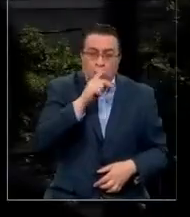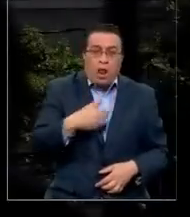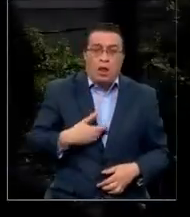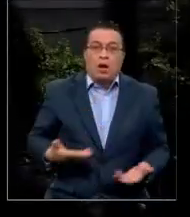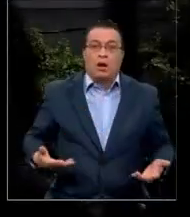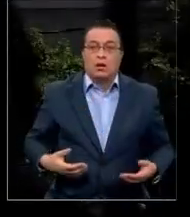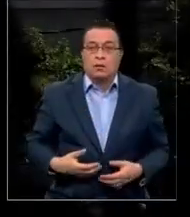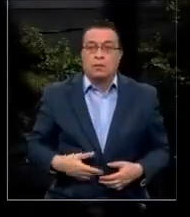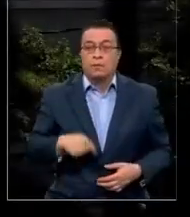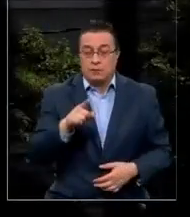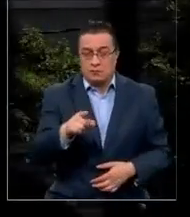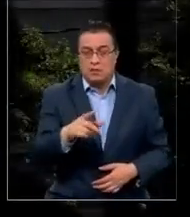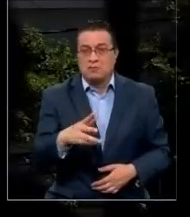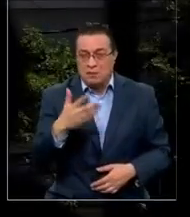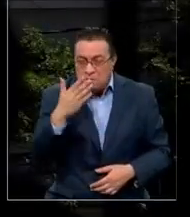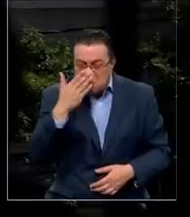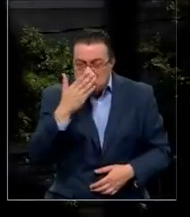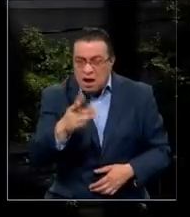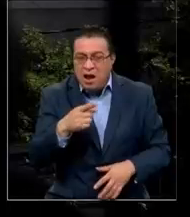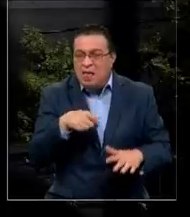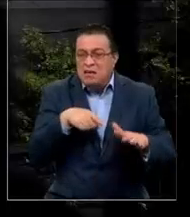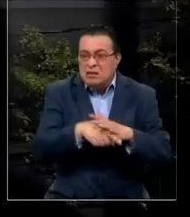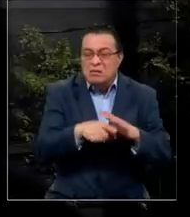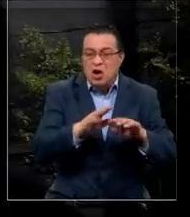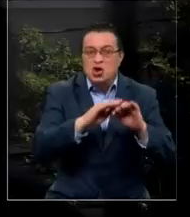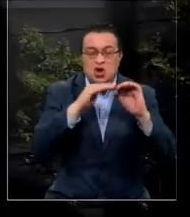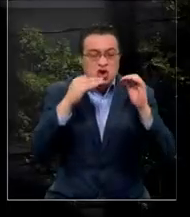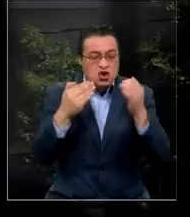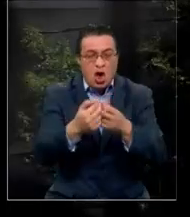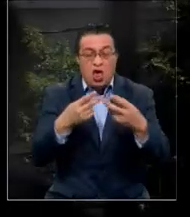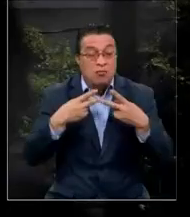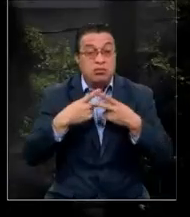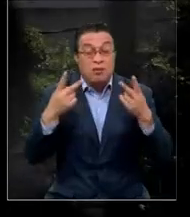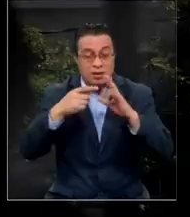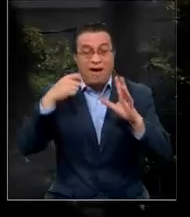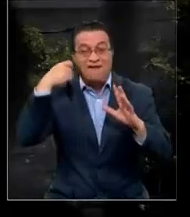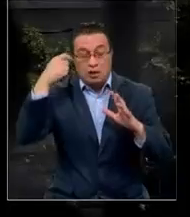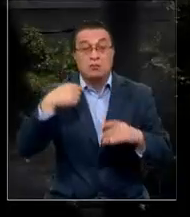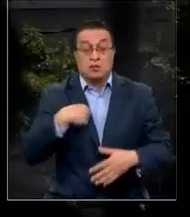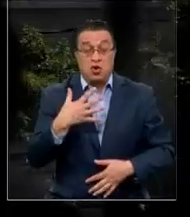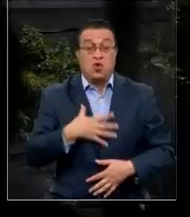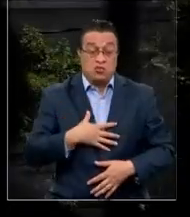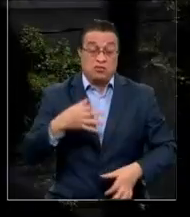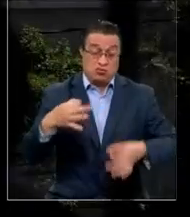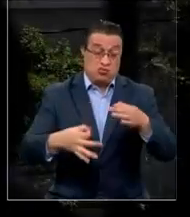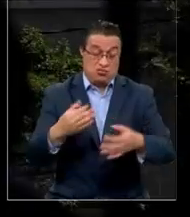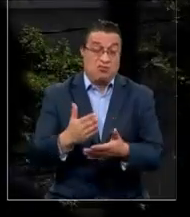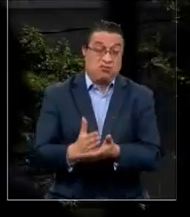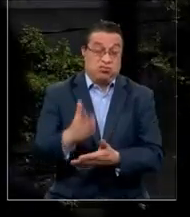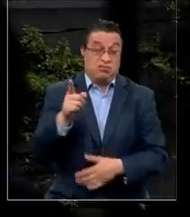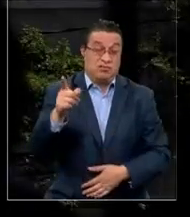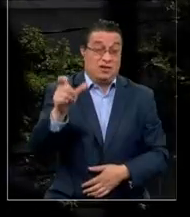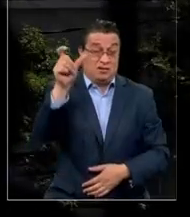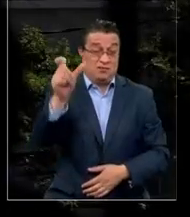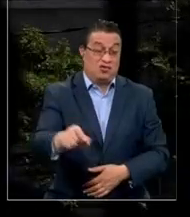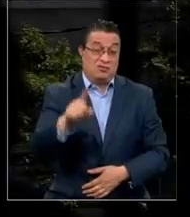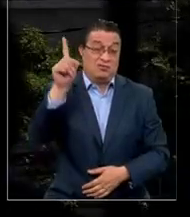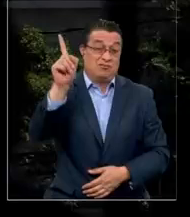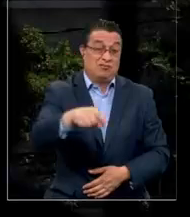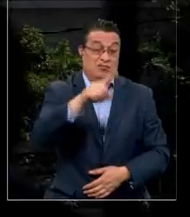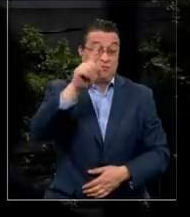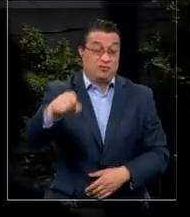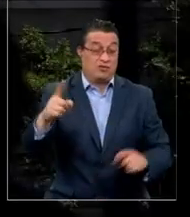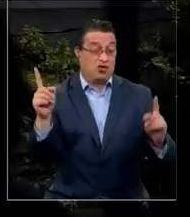Se ve la malintención y todo lo que arroja en ese video. De verdad que me gustaría que se haga justicia y que esta persona no pueda tener